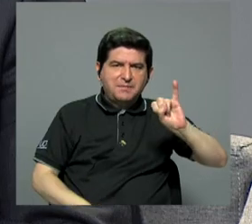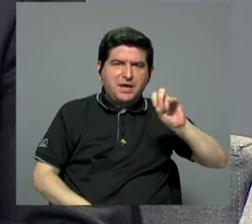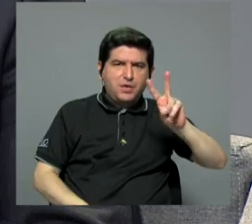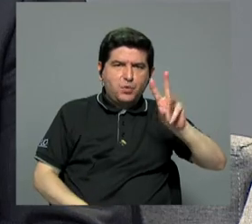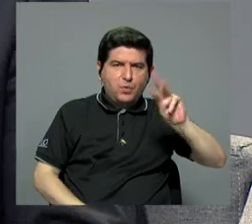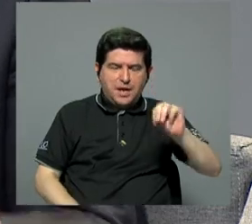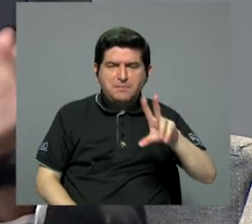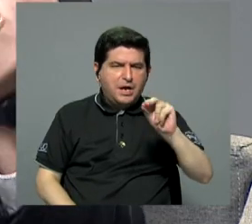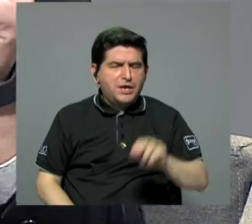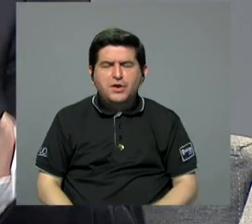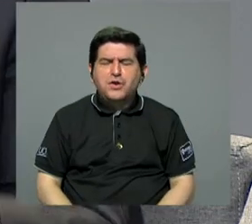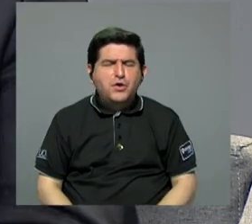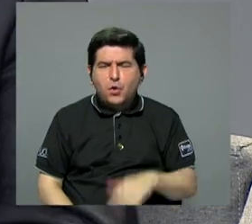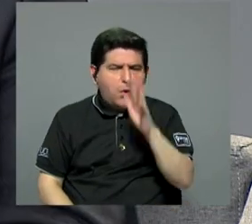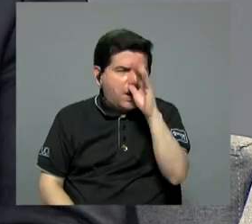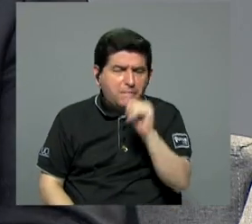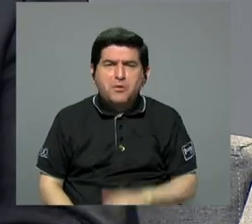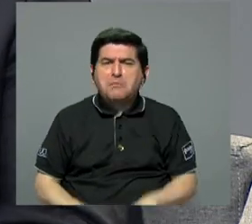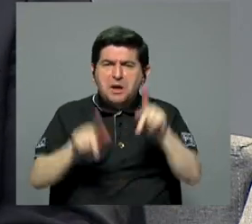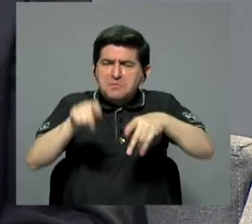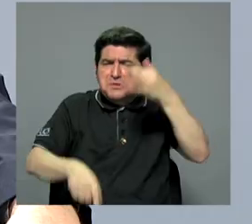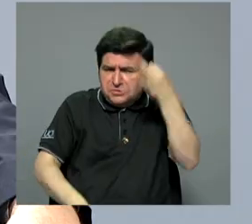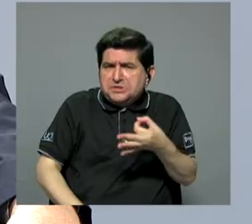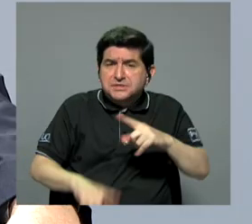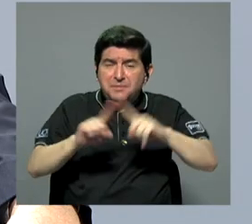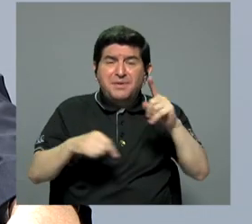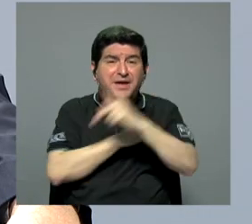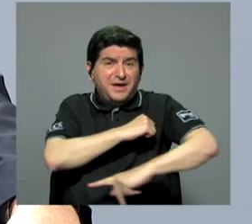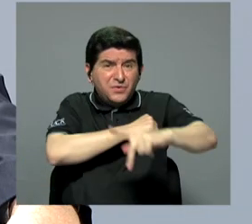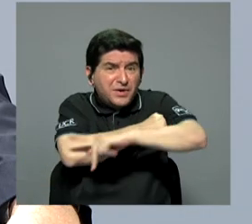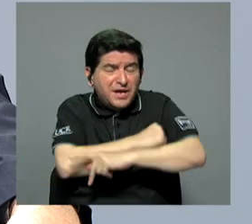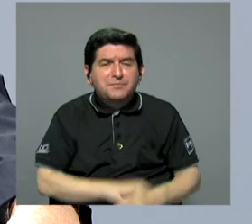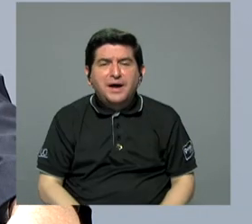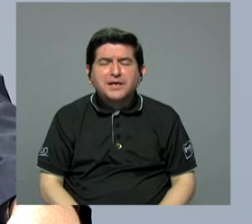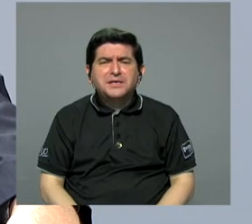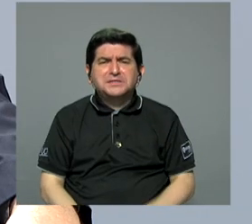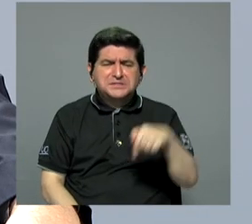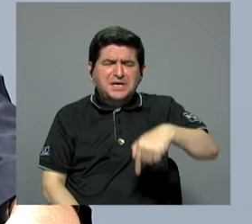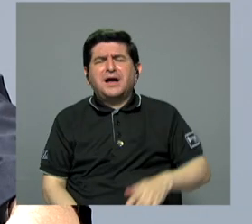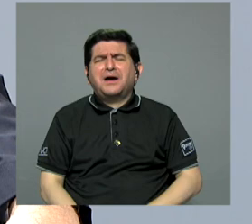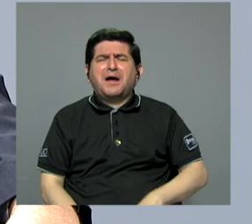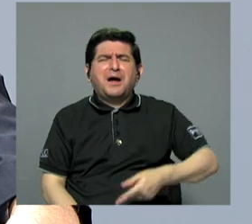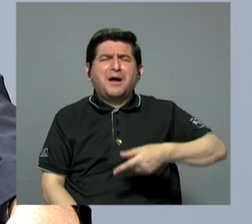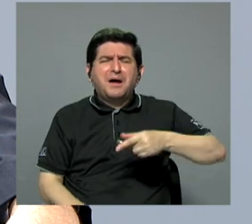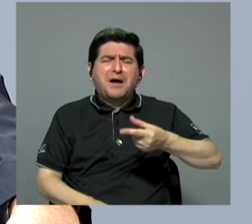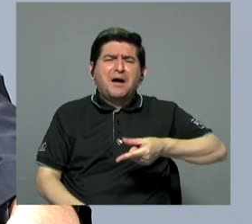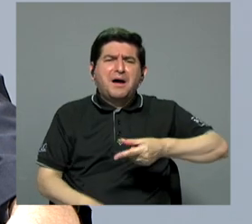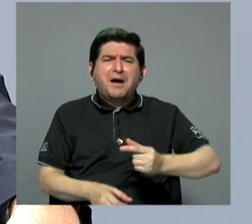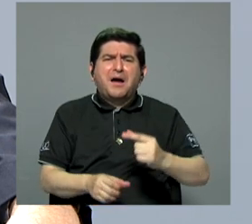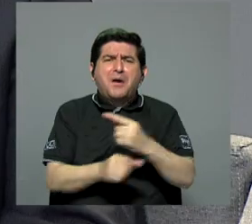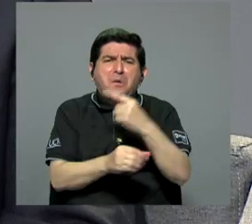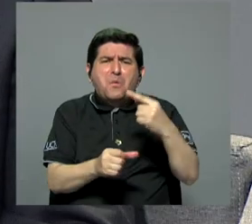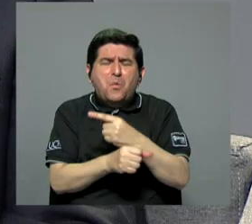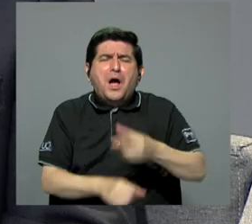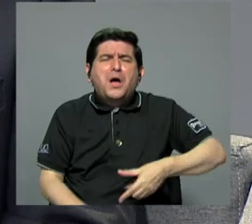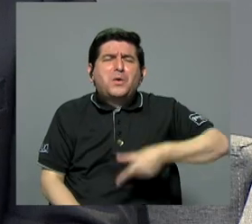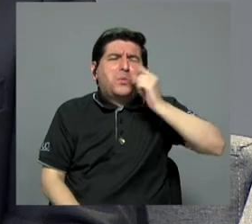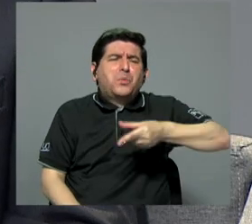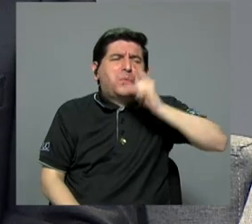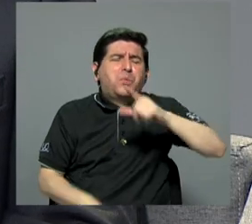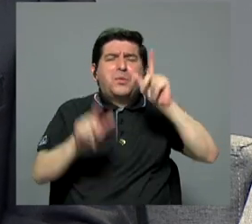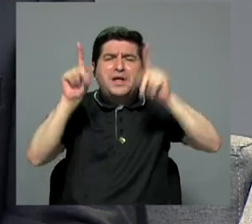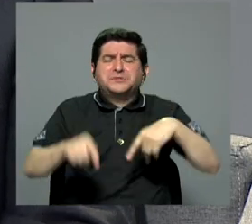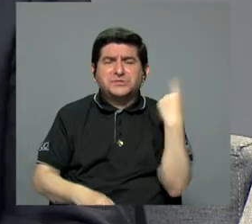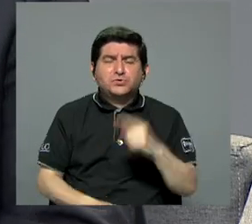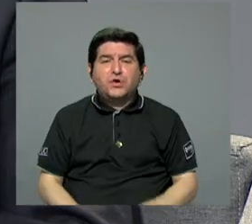no estábamos vacilando. La gente lo tomó en vacilón esto. Pero es que en este país se ve guaro por cualquier cosa. Si nace un chiquito, lo celebramos con